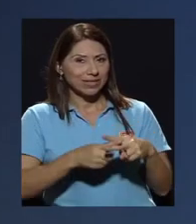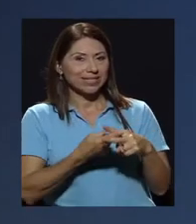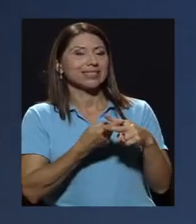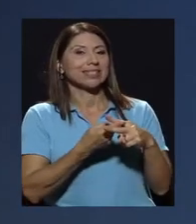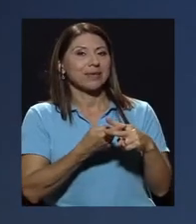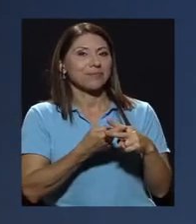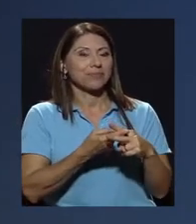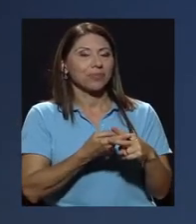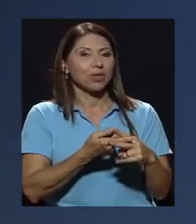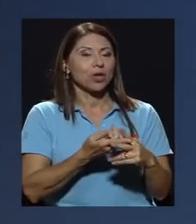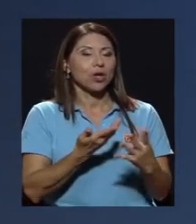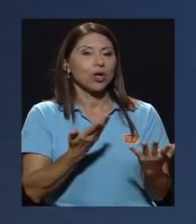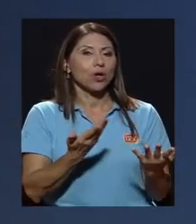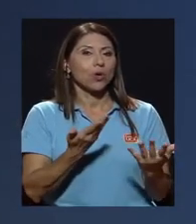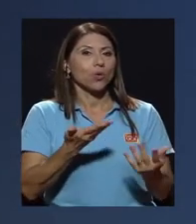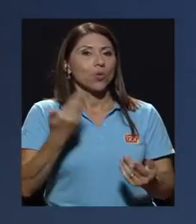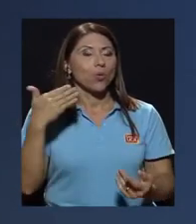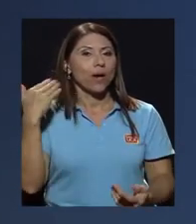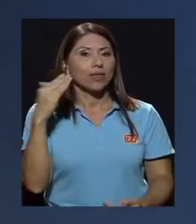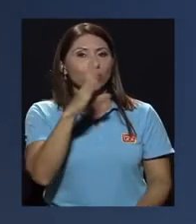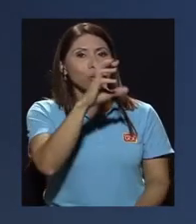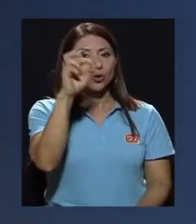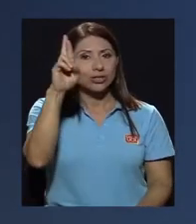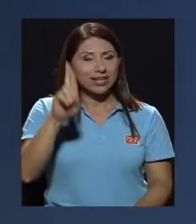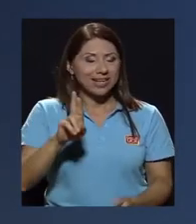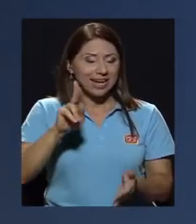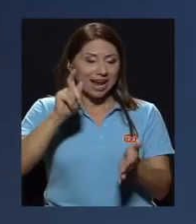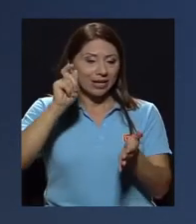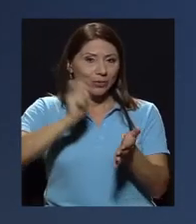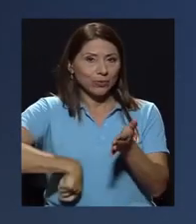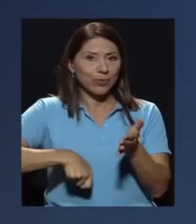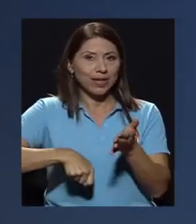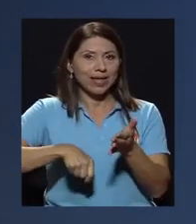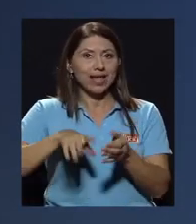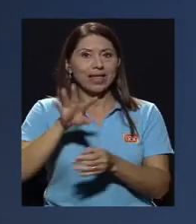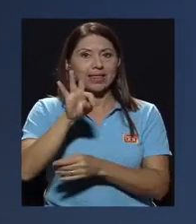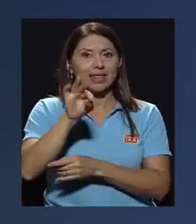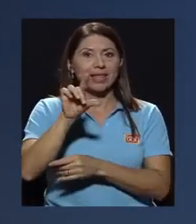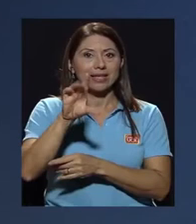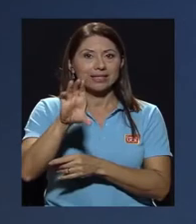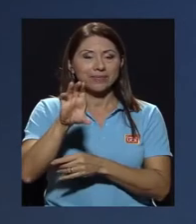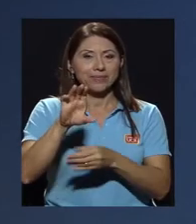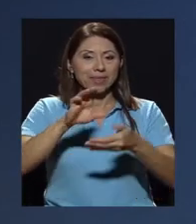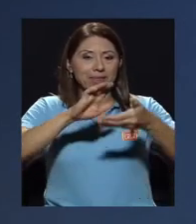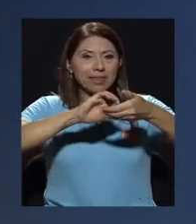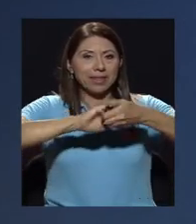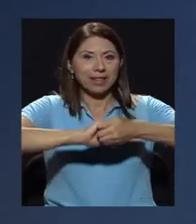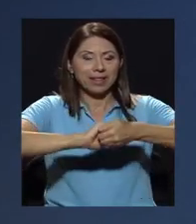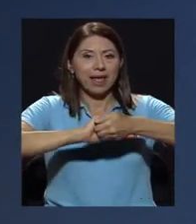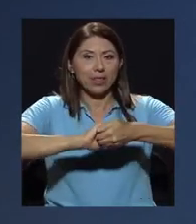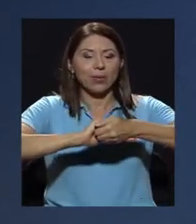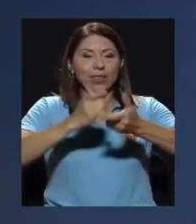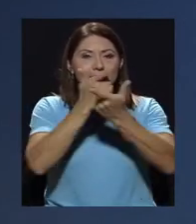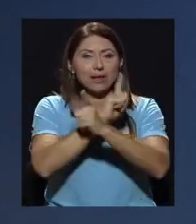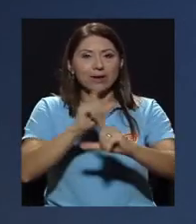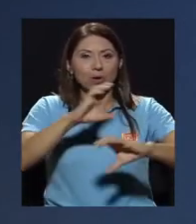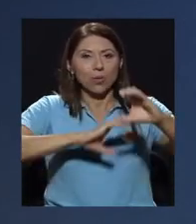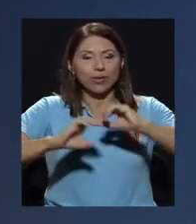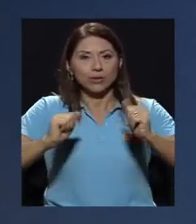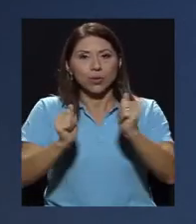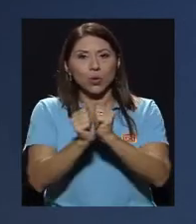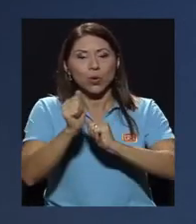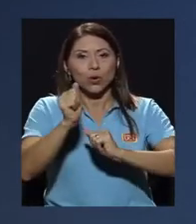Costa Rica suscribe por así decirlo el Tratado de Libre de Comercio TLC con Estados Unidos